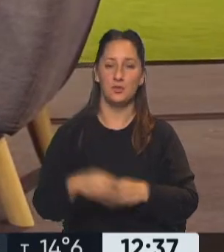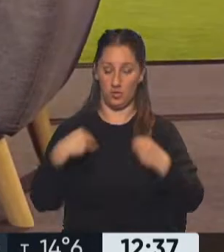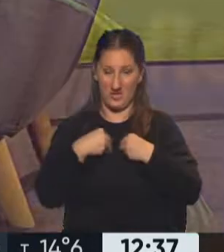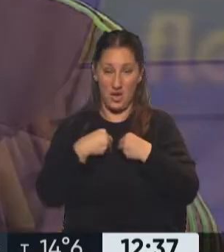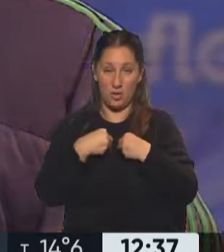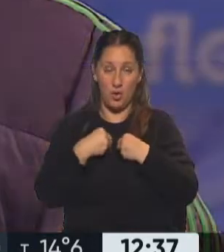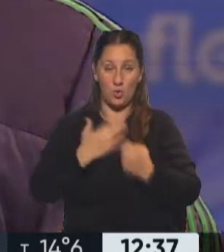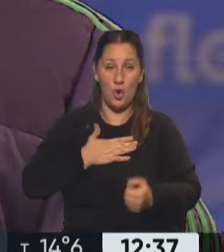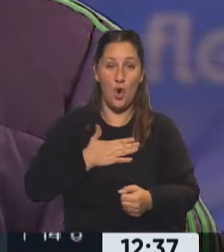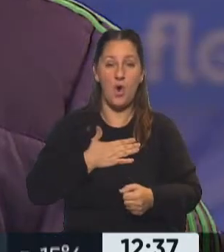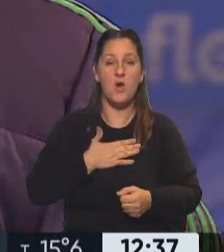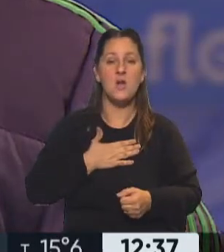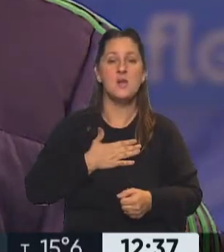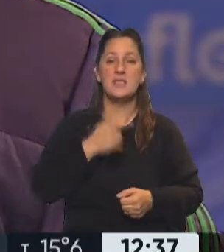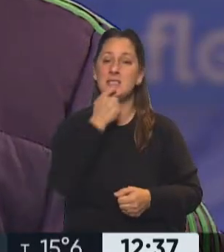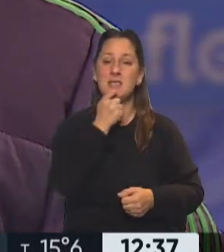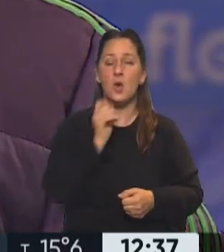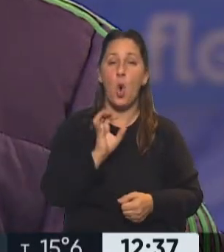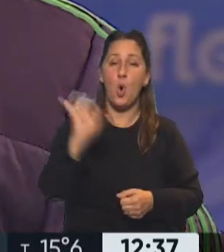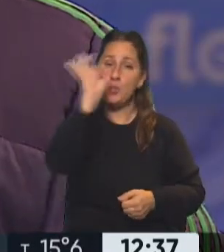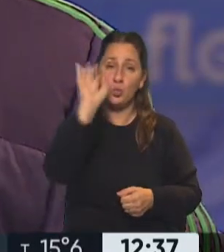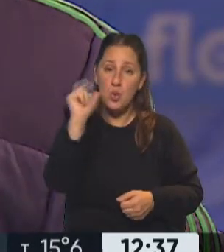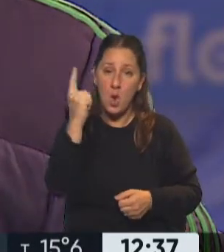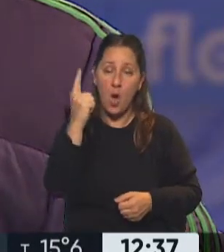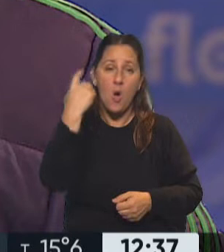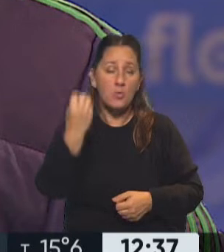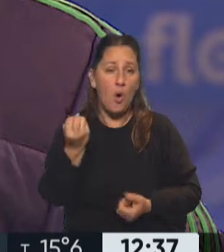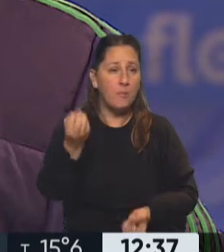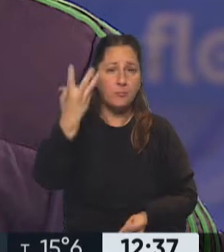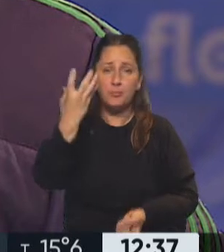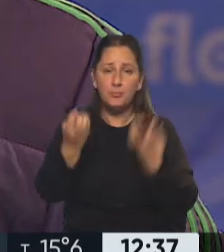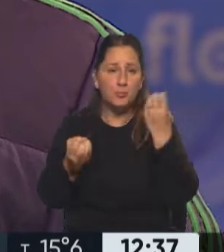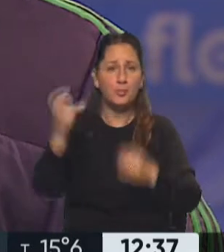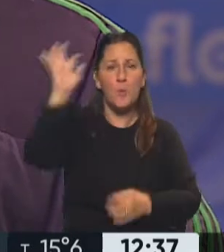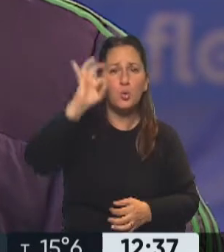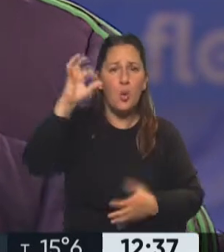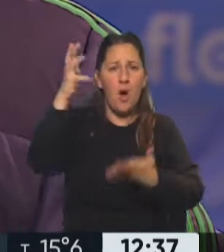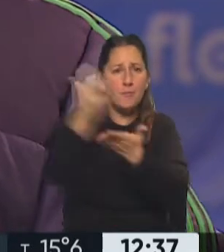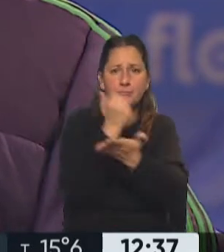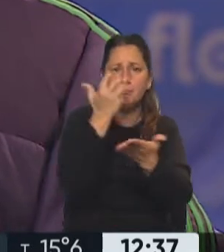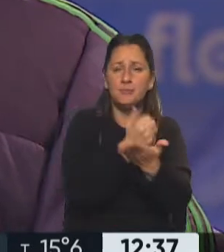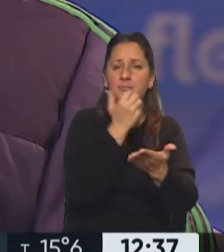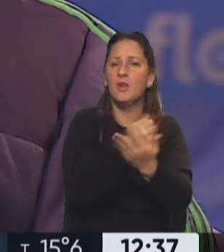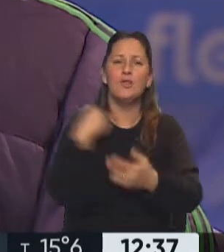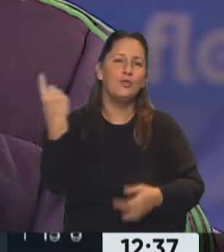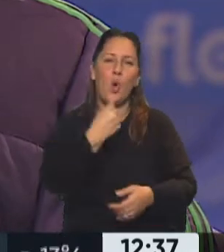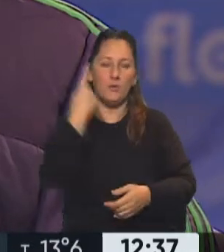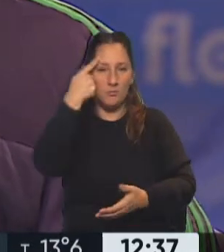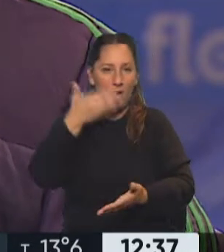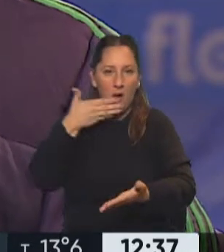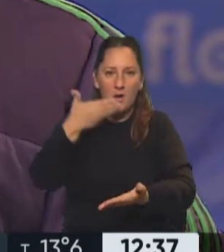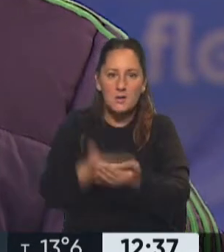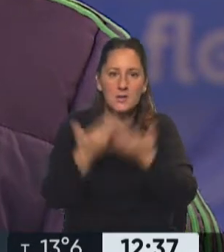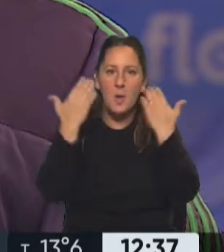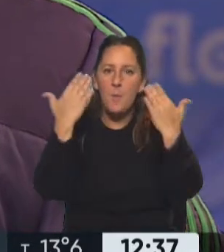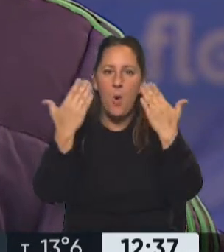yo también es que si no había ninguna oportunidad y de repente se empezaron a generar oportunidades. Lo que nos pasó a todos es que nos sorprendimos de que era